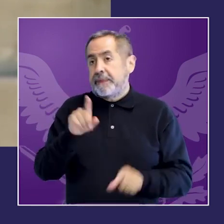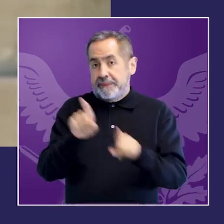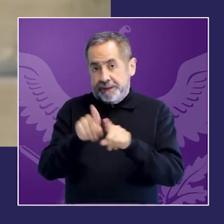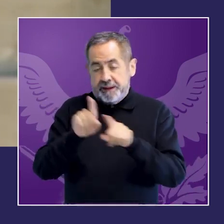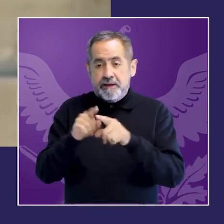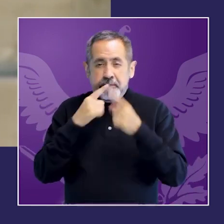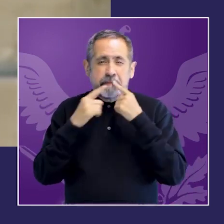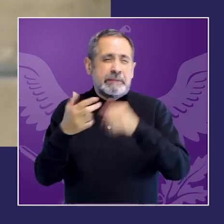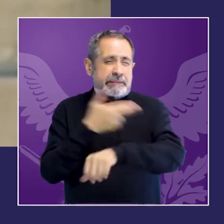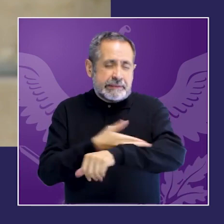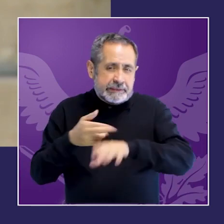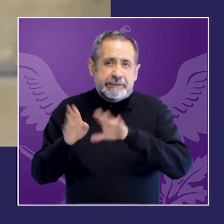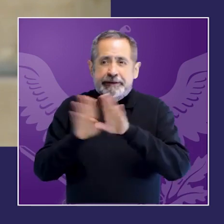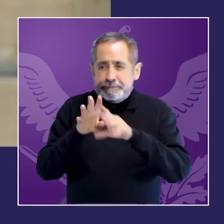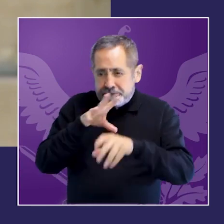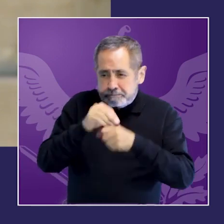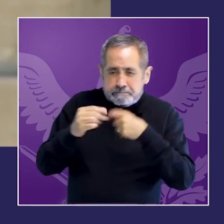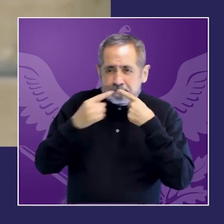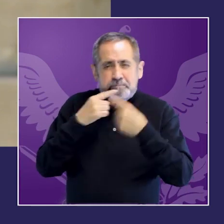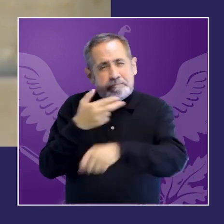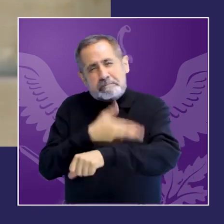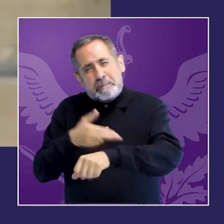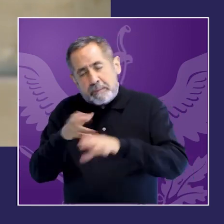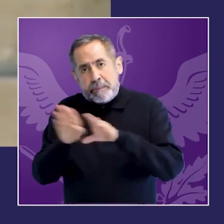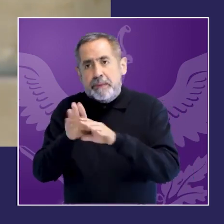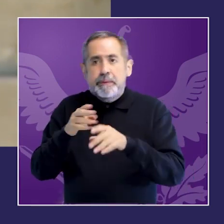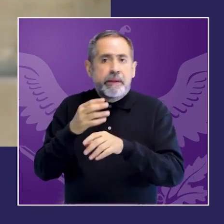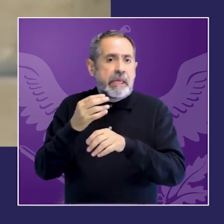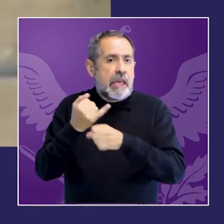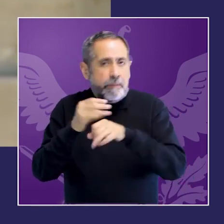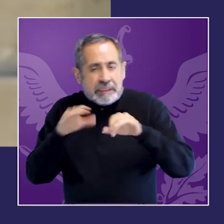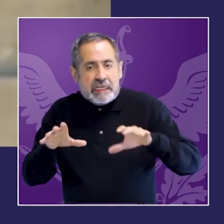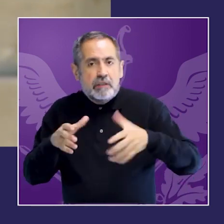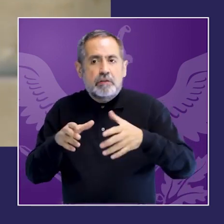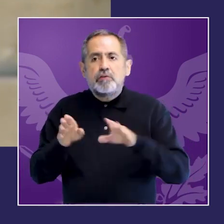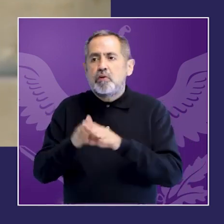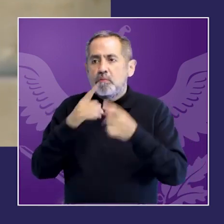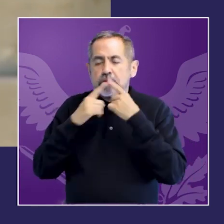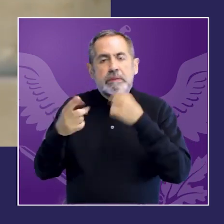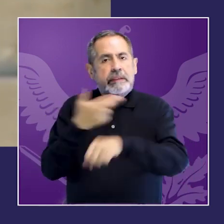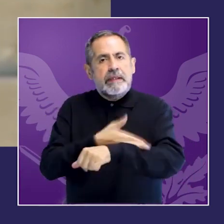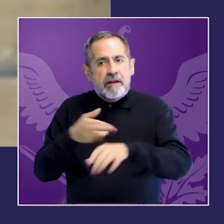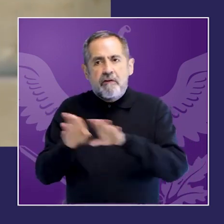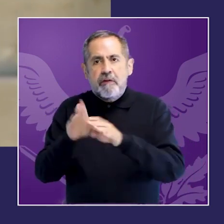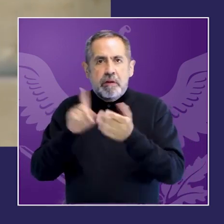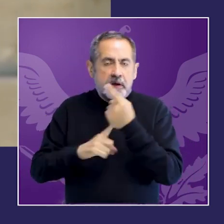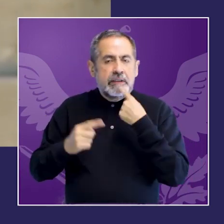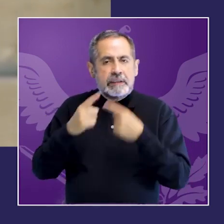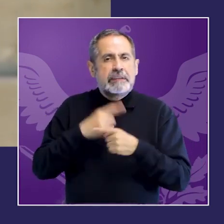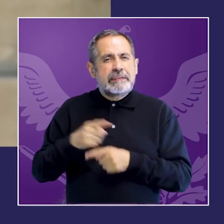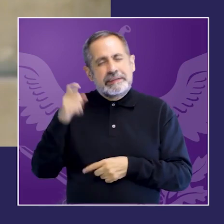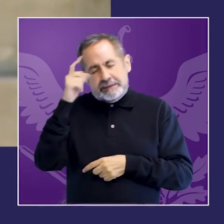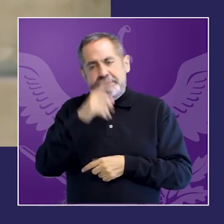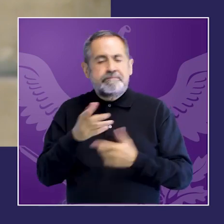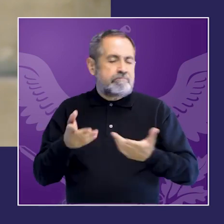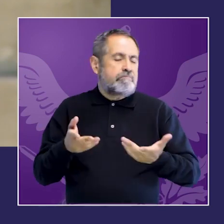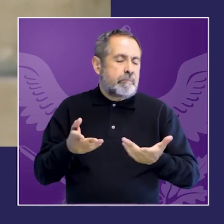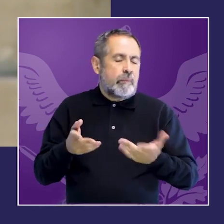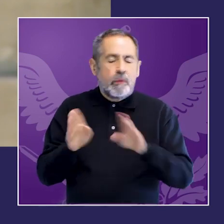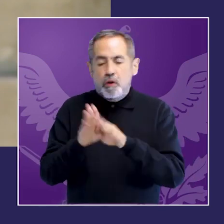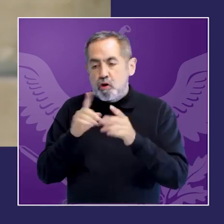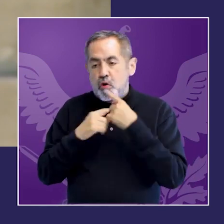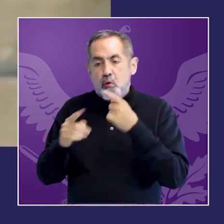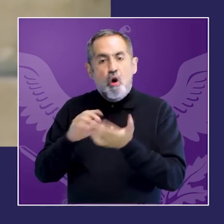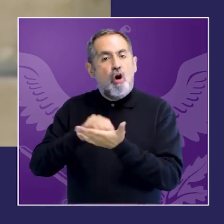muestran la necesidad de considerar hechos y circunstancias que rodean el caso la situación particular de vulnerabilidad en que se